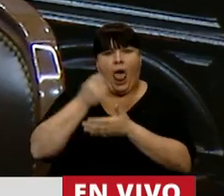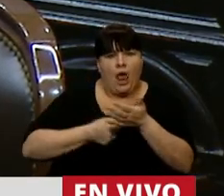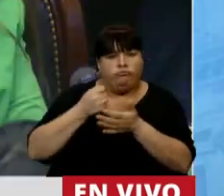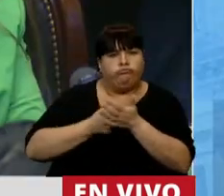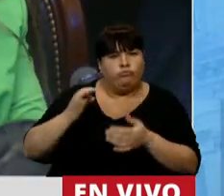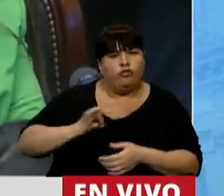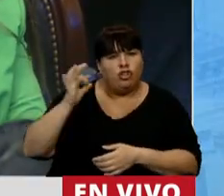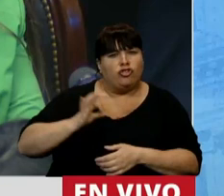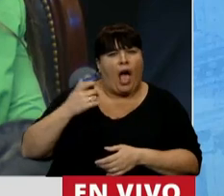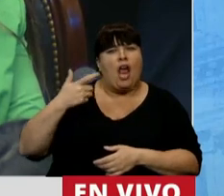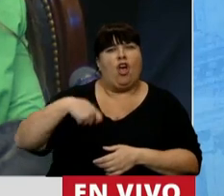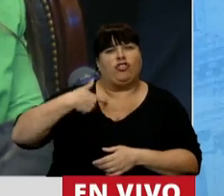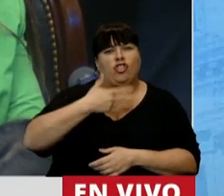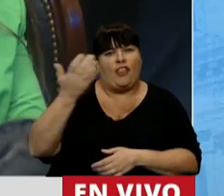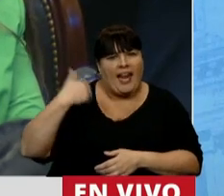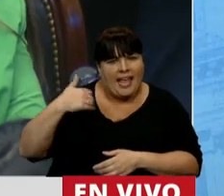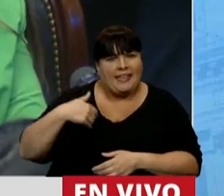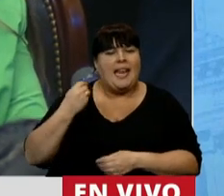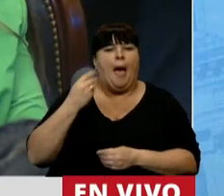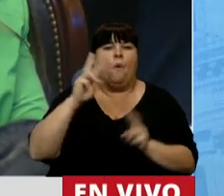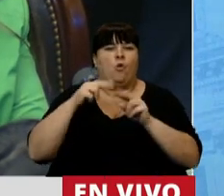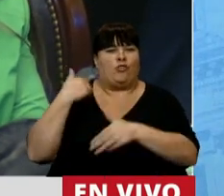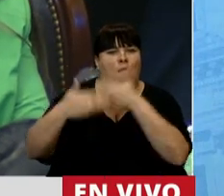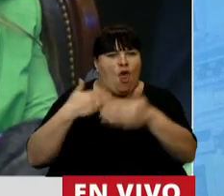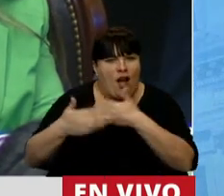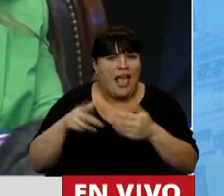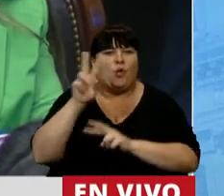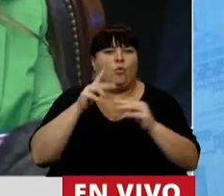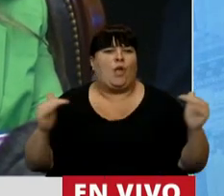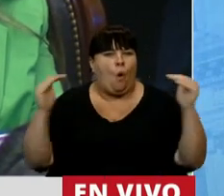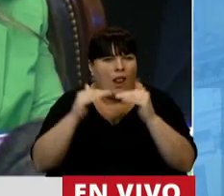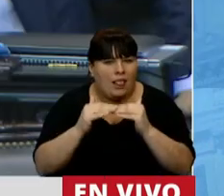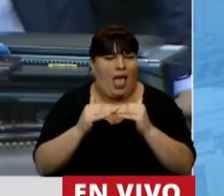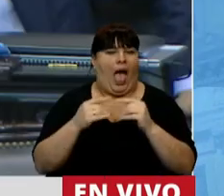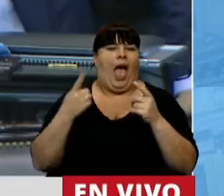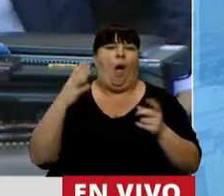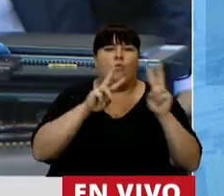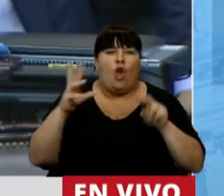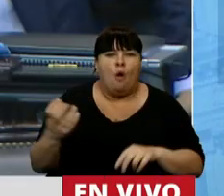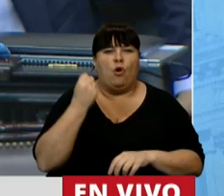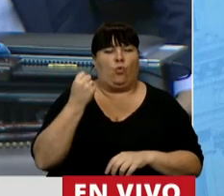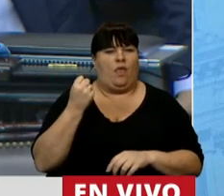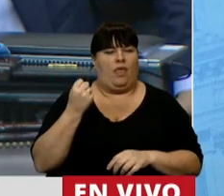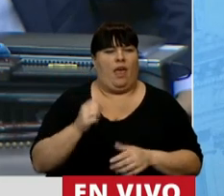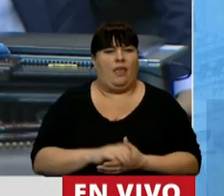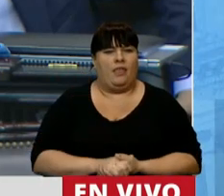de la sociedad argentina por el progreso, por la igualdad, por las oportunidades,